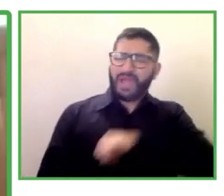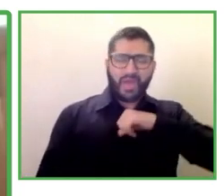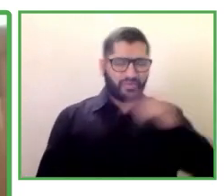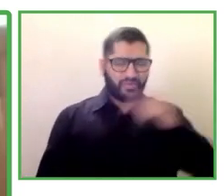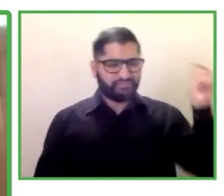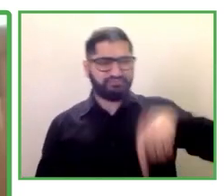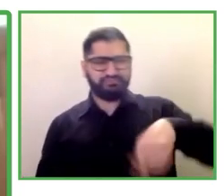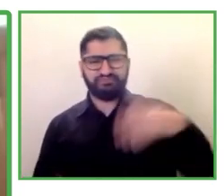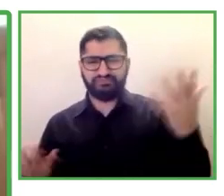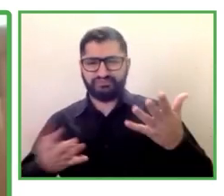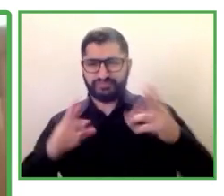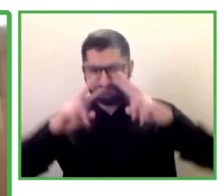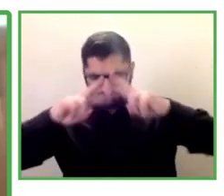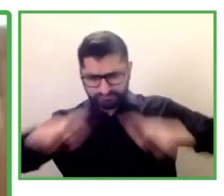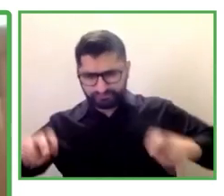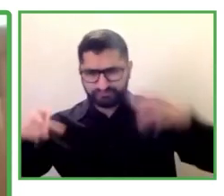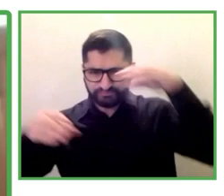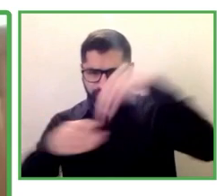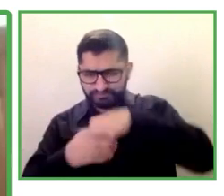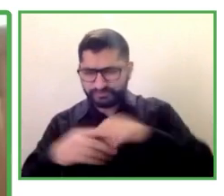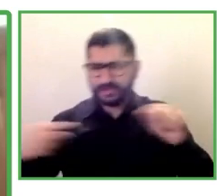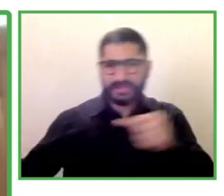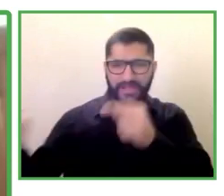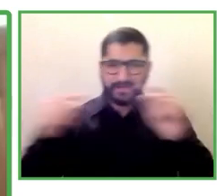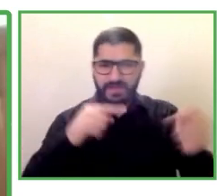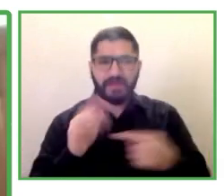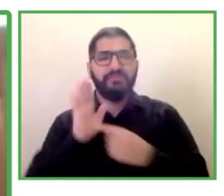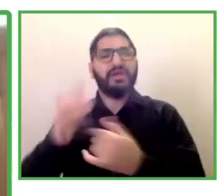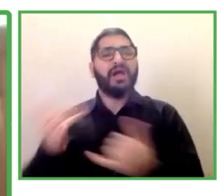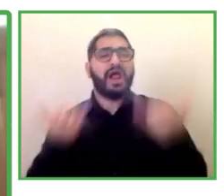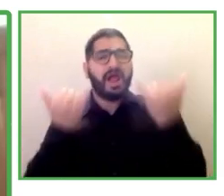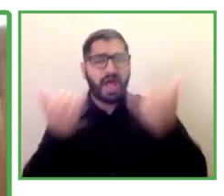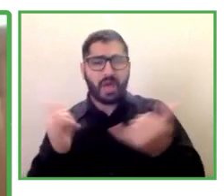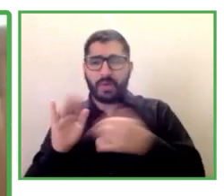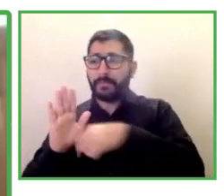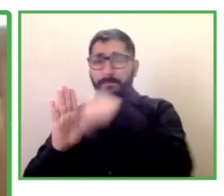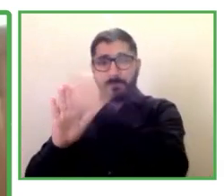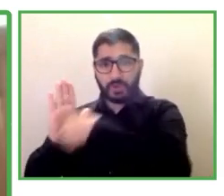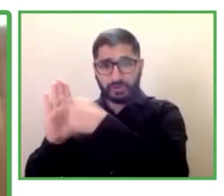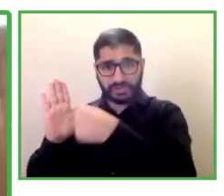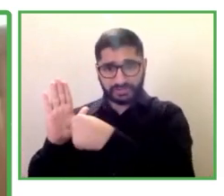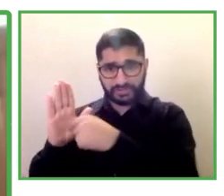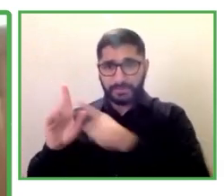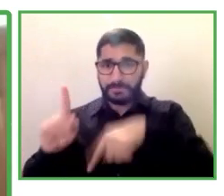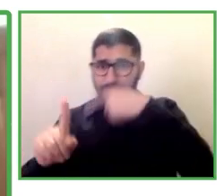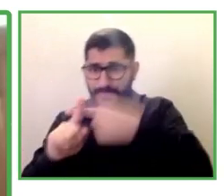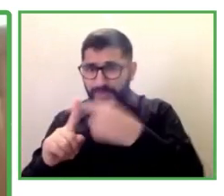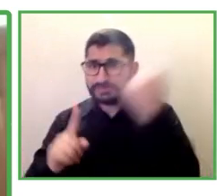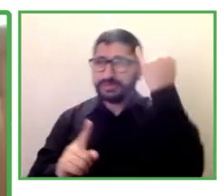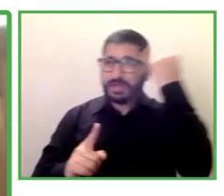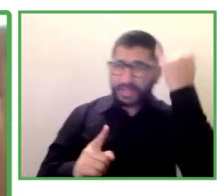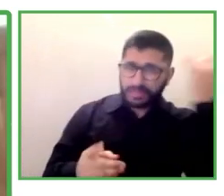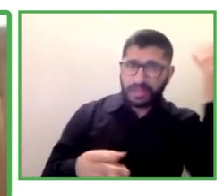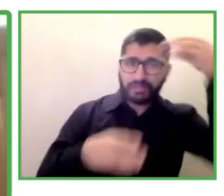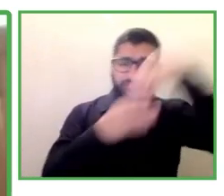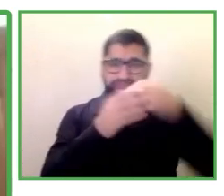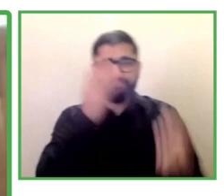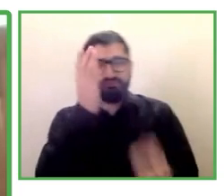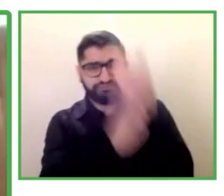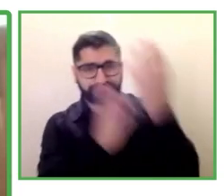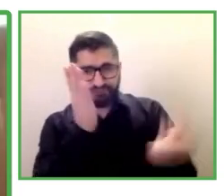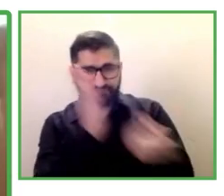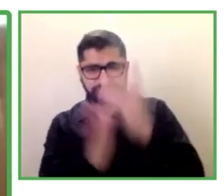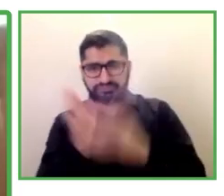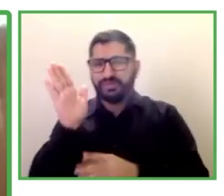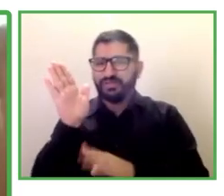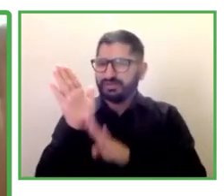para presentar uno de los proyectos más innovadores desarrollados por APSA, concretamente el programa penitenciario, que tiene mucho